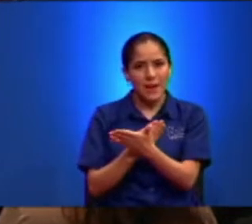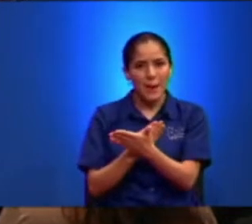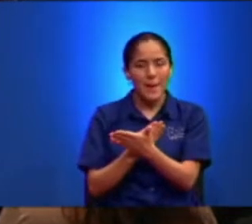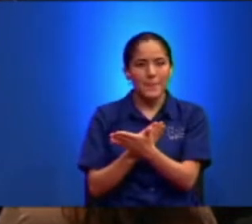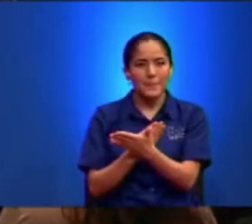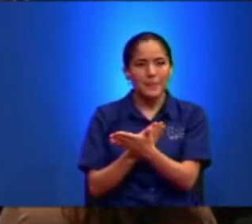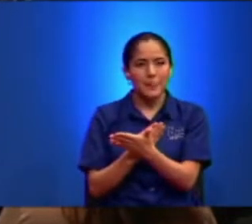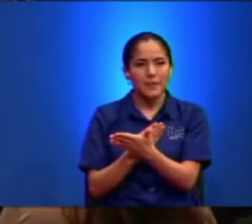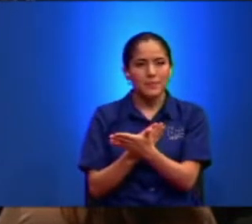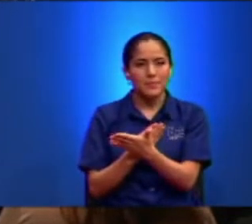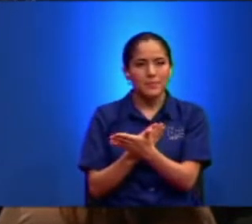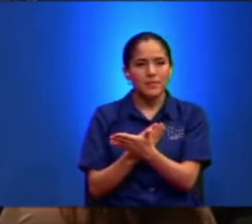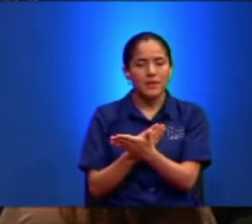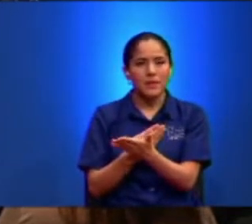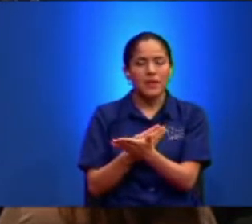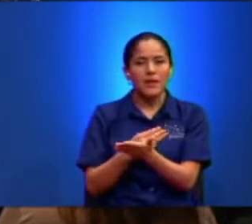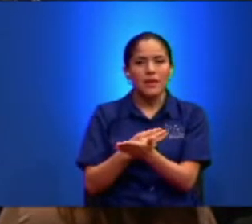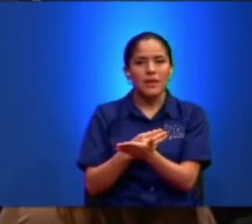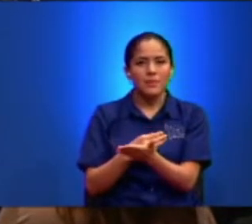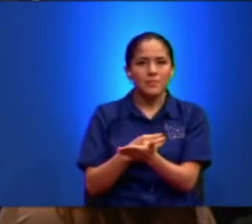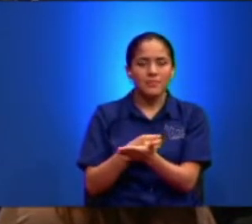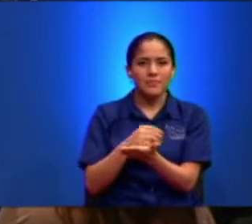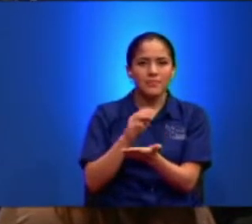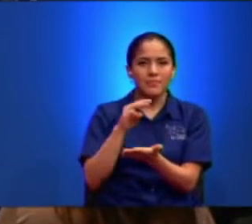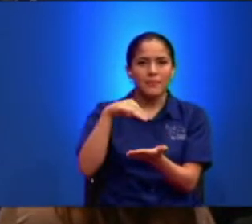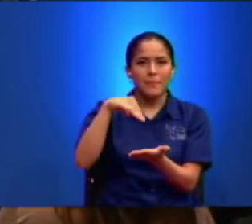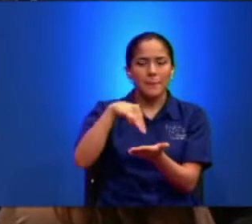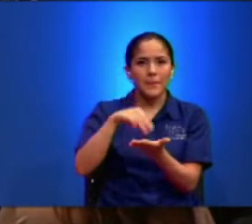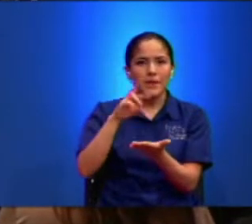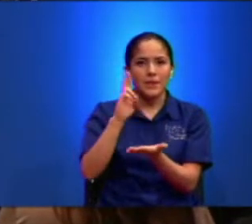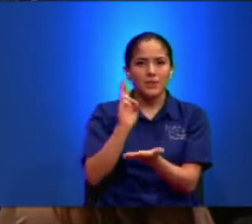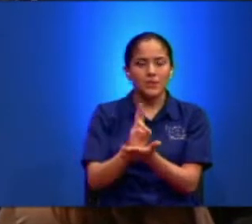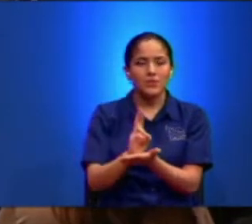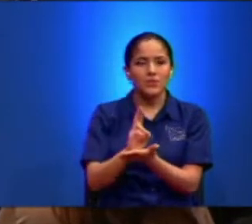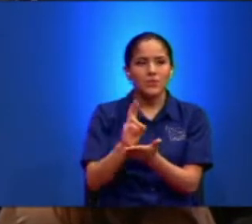31 Tal vez Lorena Lorena eres tú No